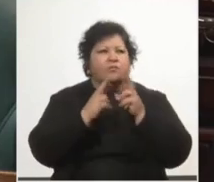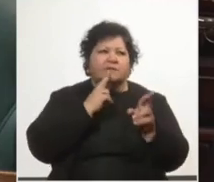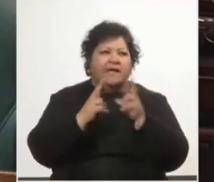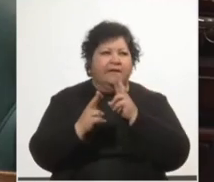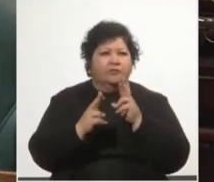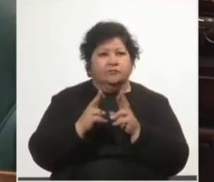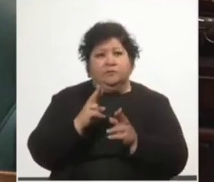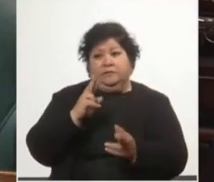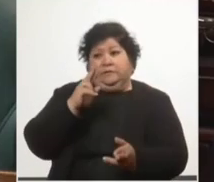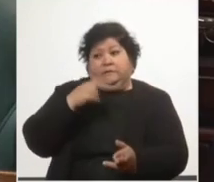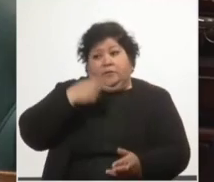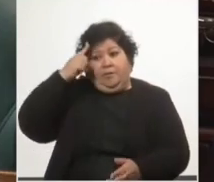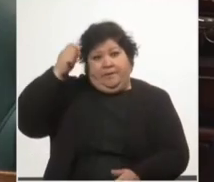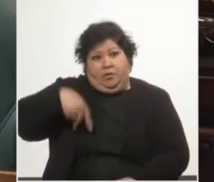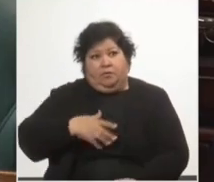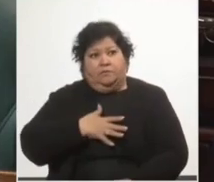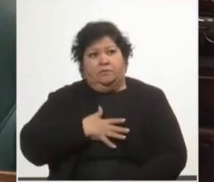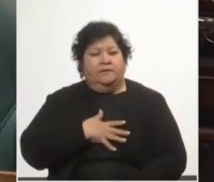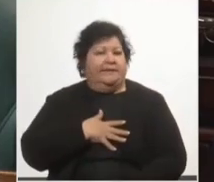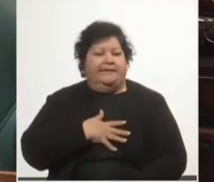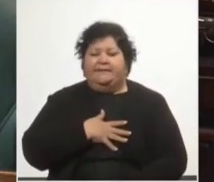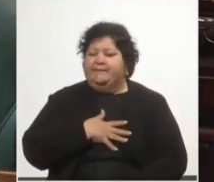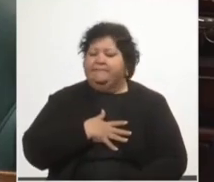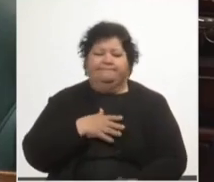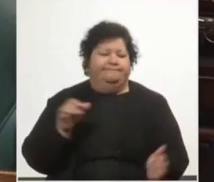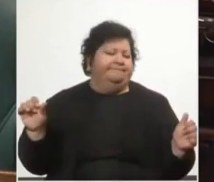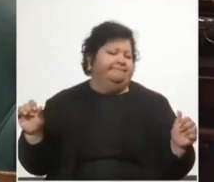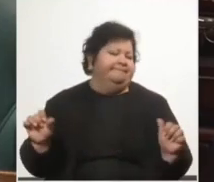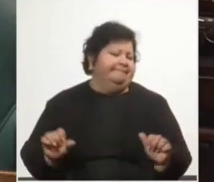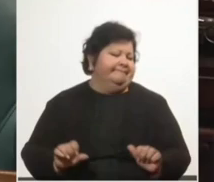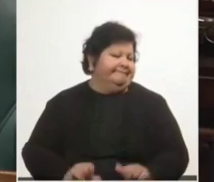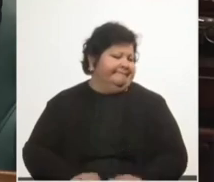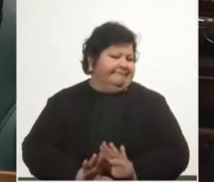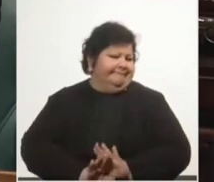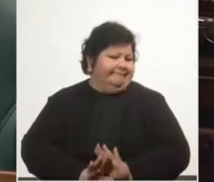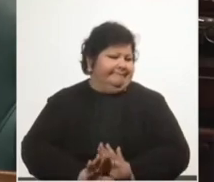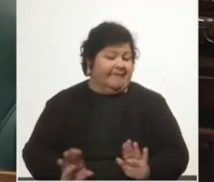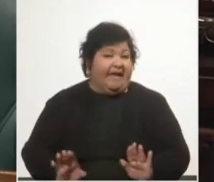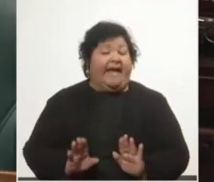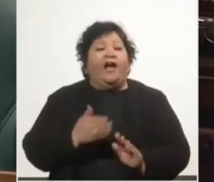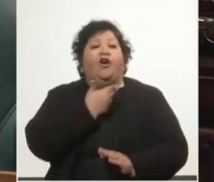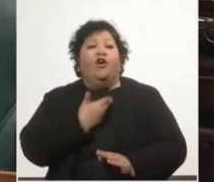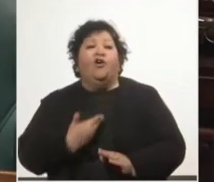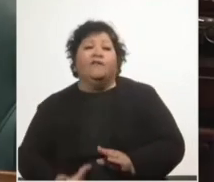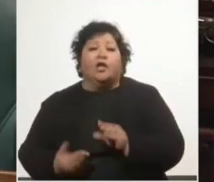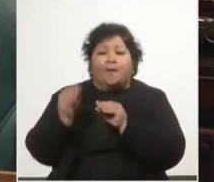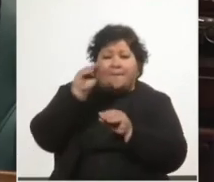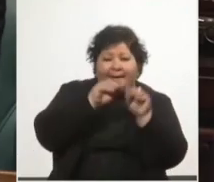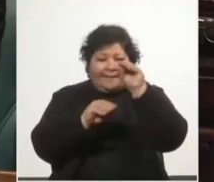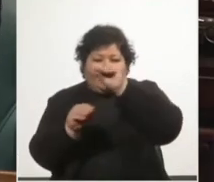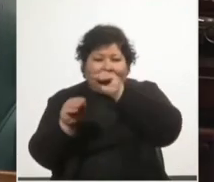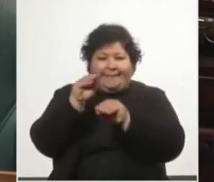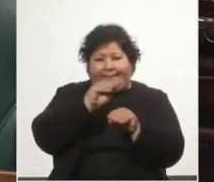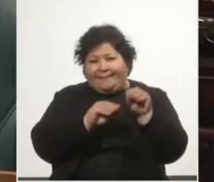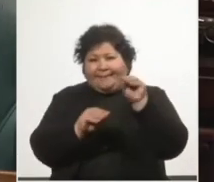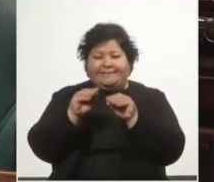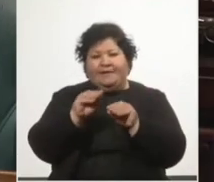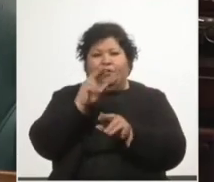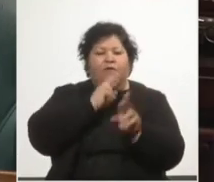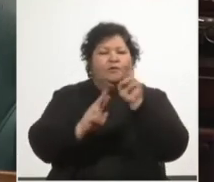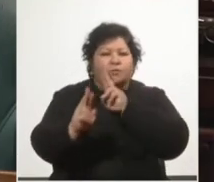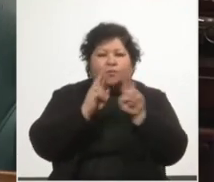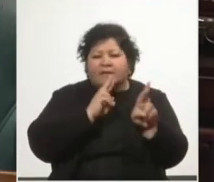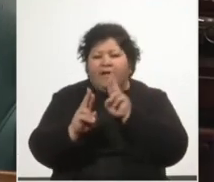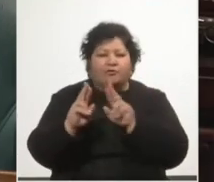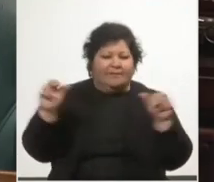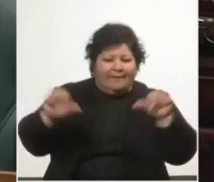perspectiva han sido francamente decepcionantes. El gobierno intenta matizar los malos resultados obtenidos planteando que la caída de Uruguay